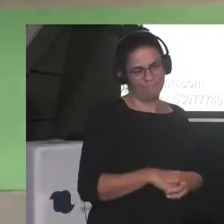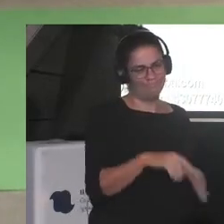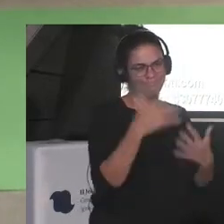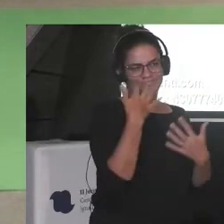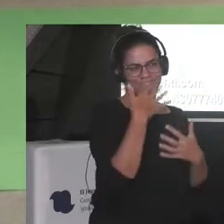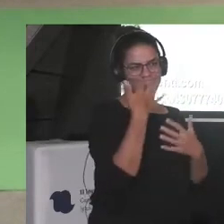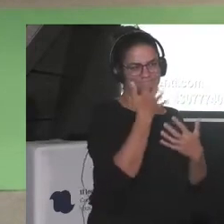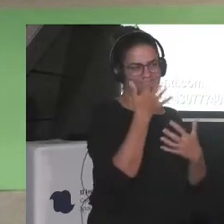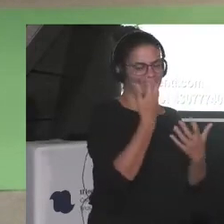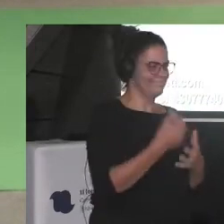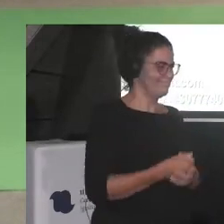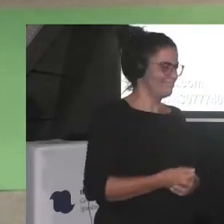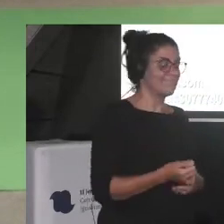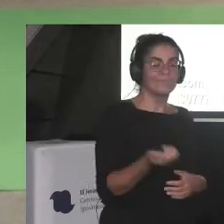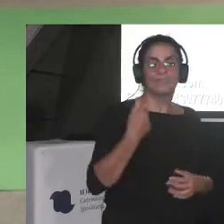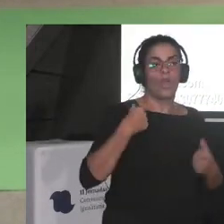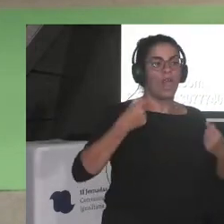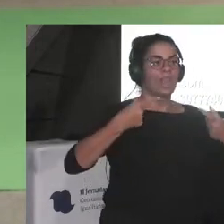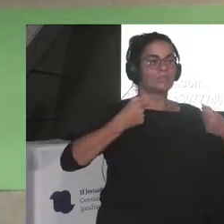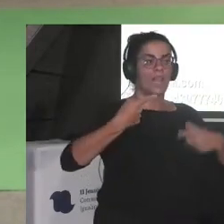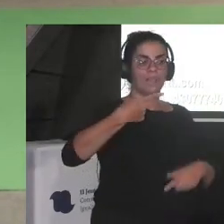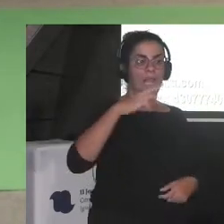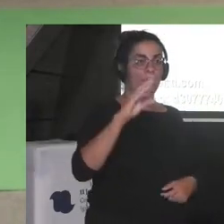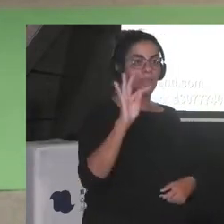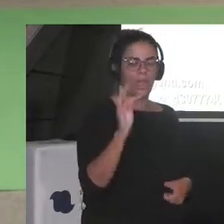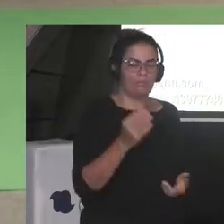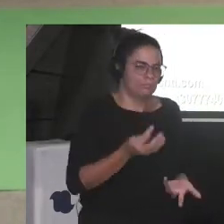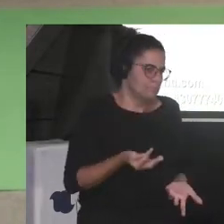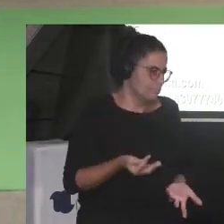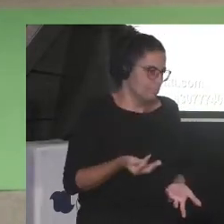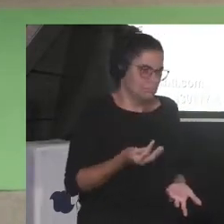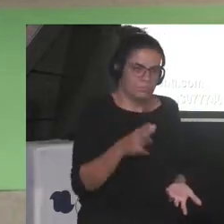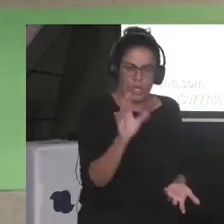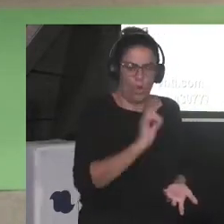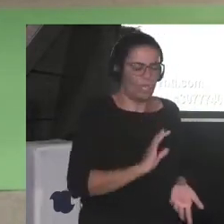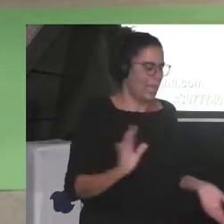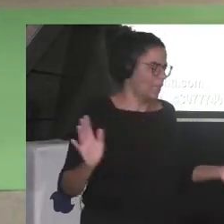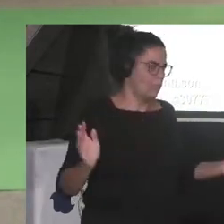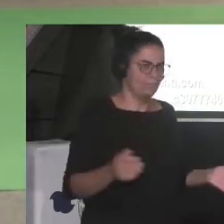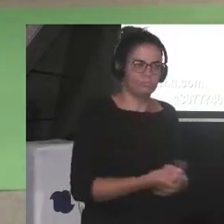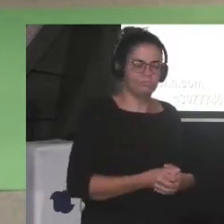No puede entender el chat GPT no lo puede entender siento no entiendo la reacción no entiendo